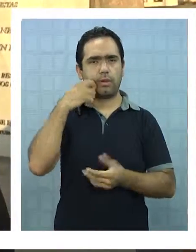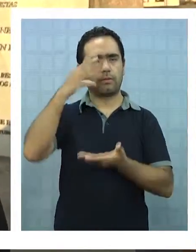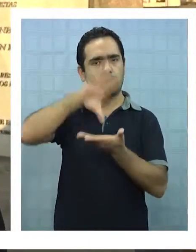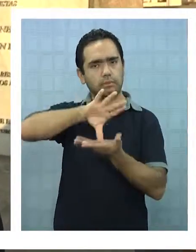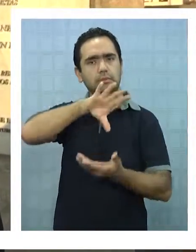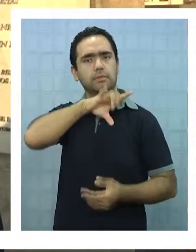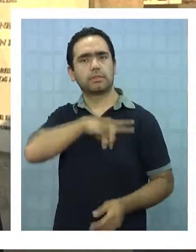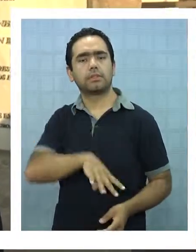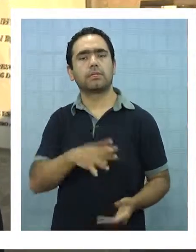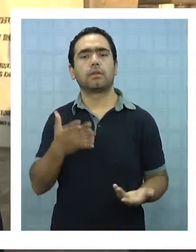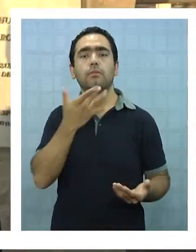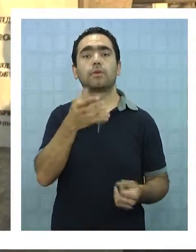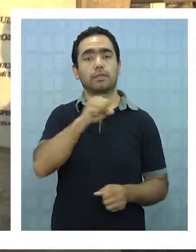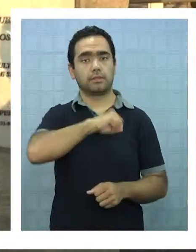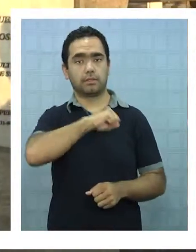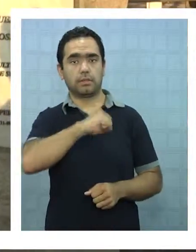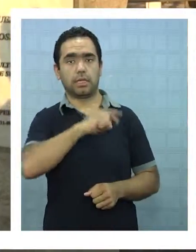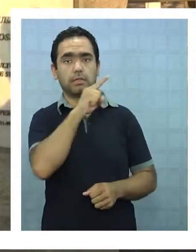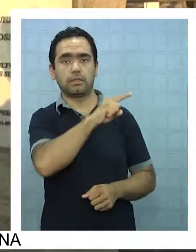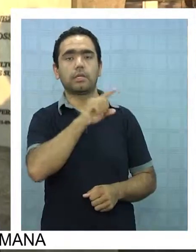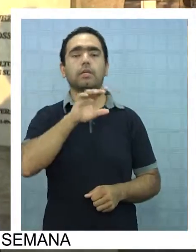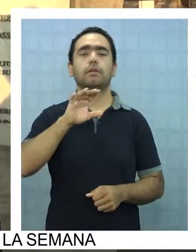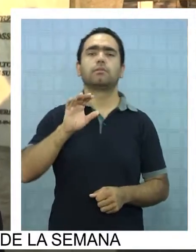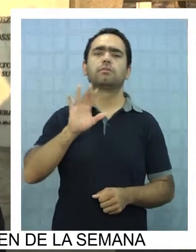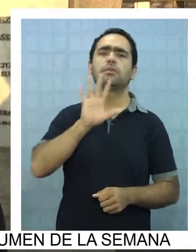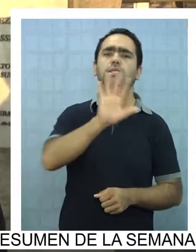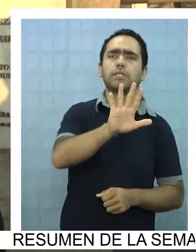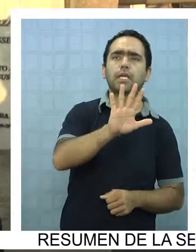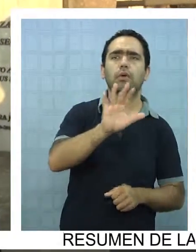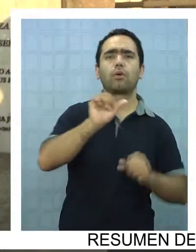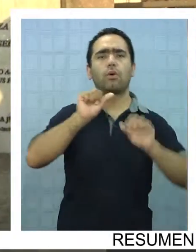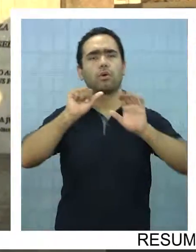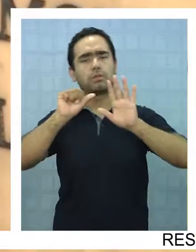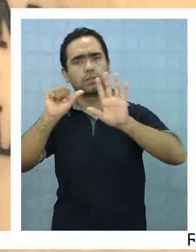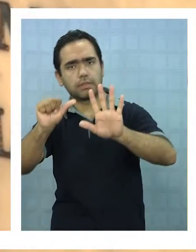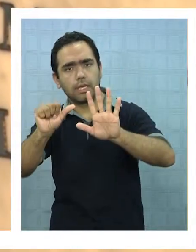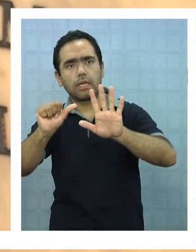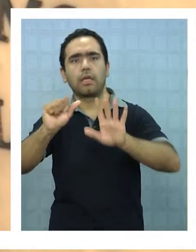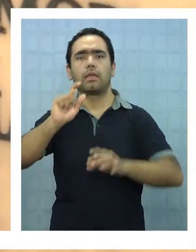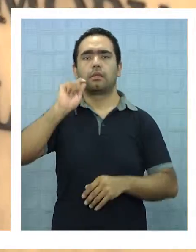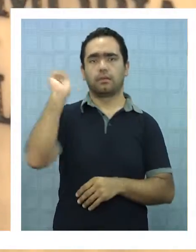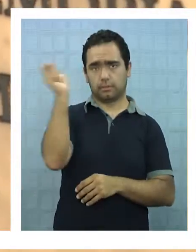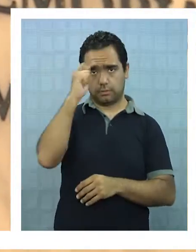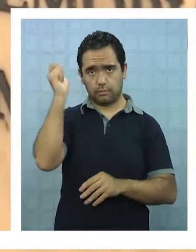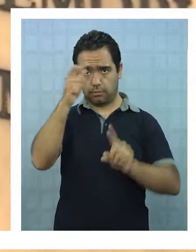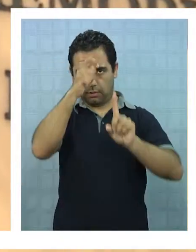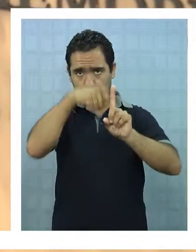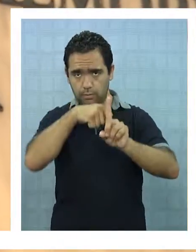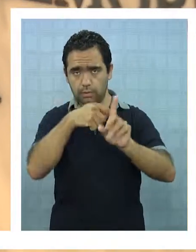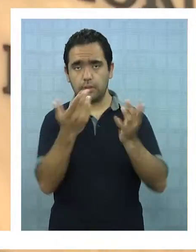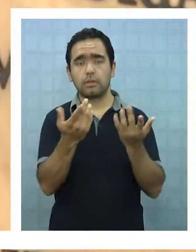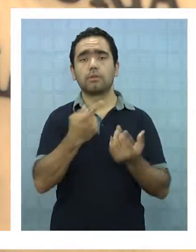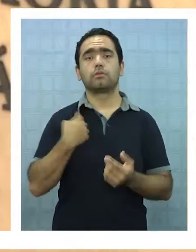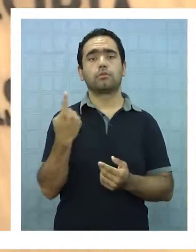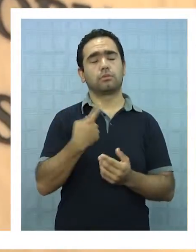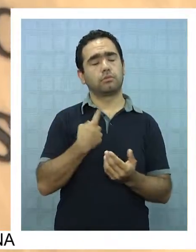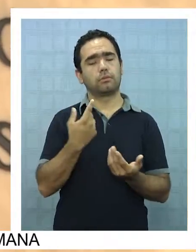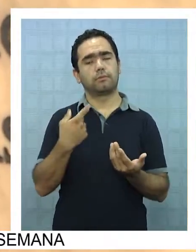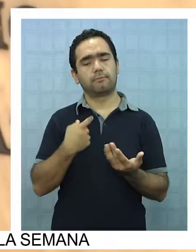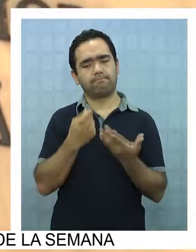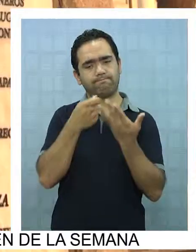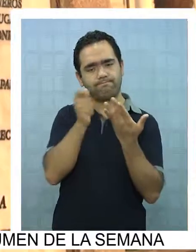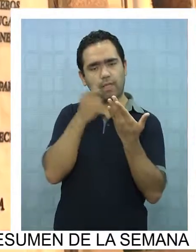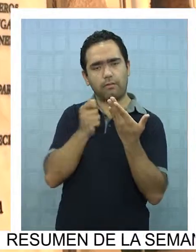en que en Santiago 5 y 6 de septiembre pudimos evaluar hasta el